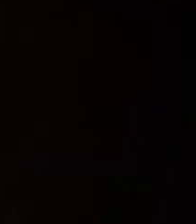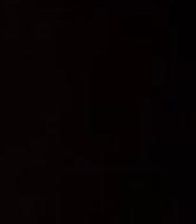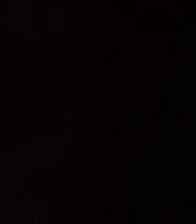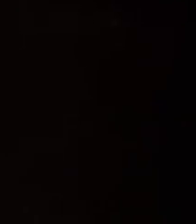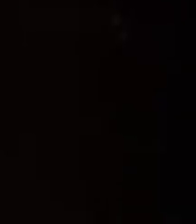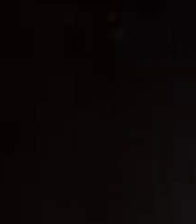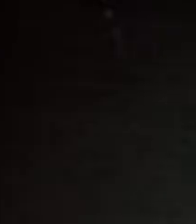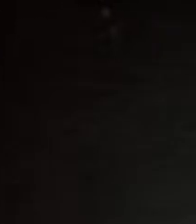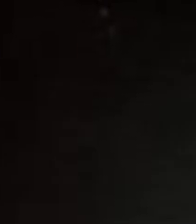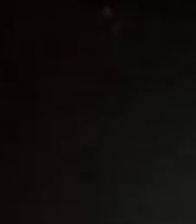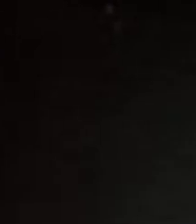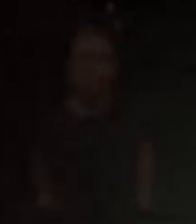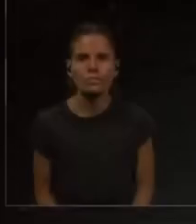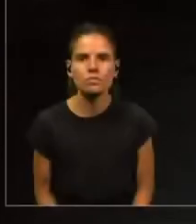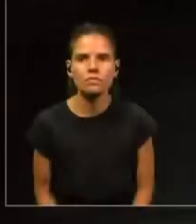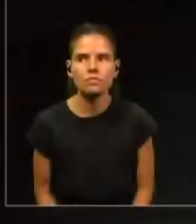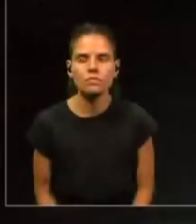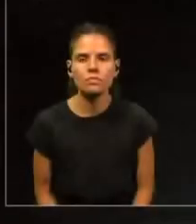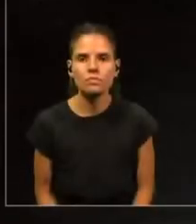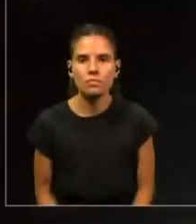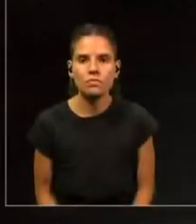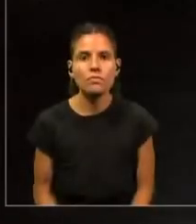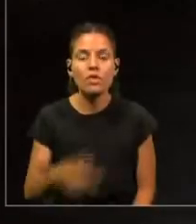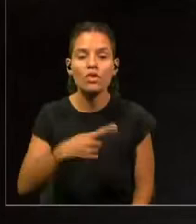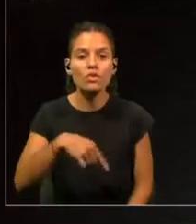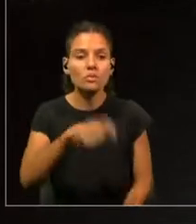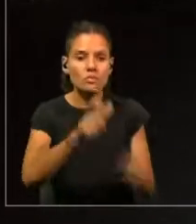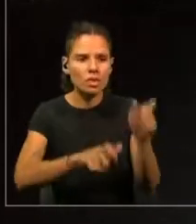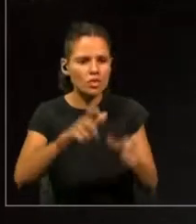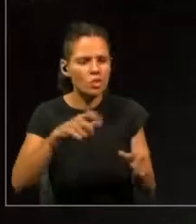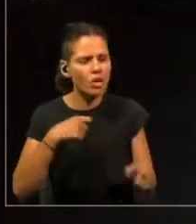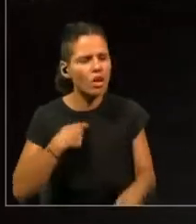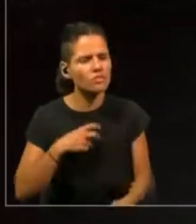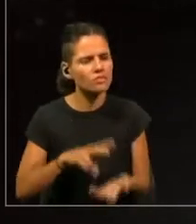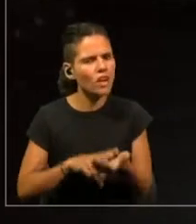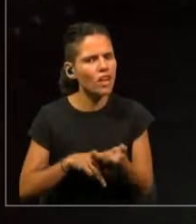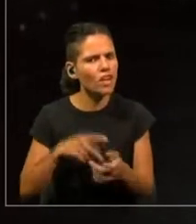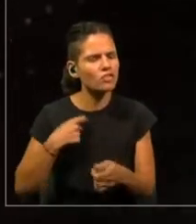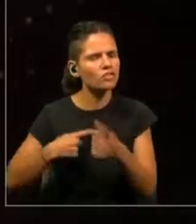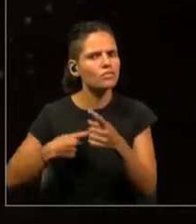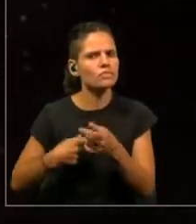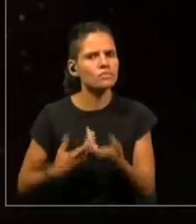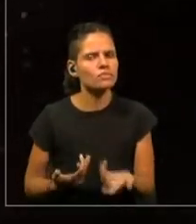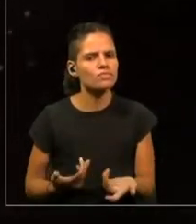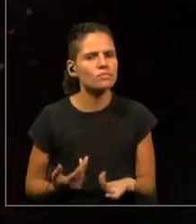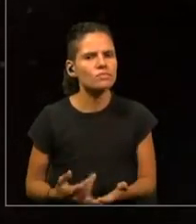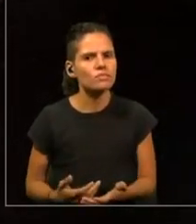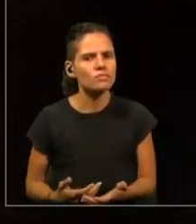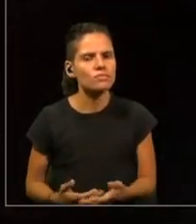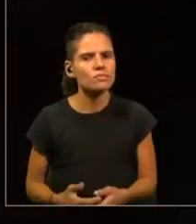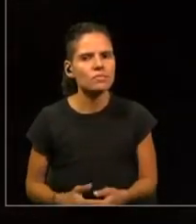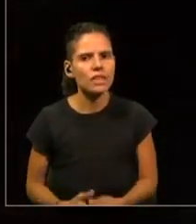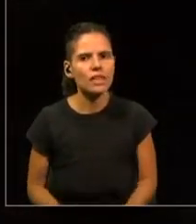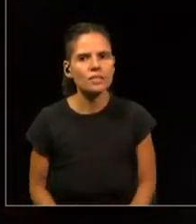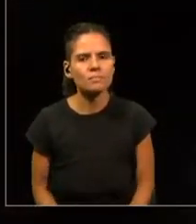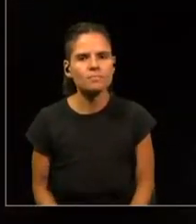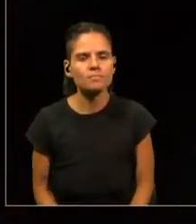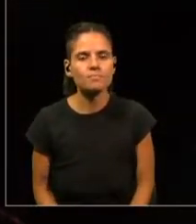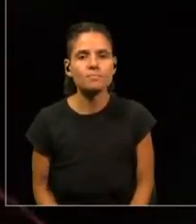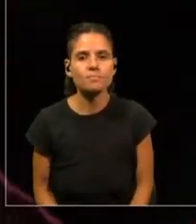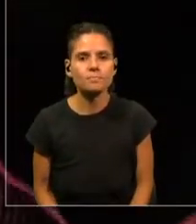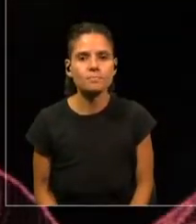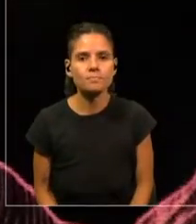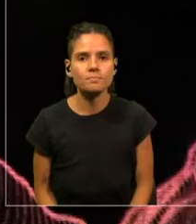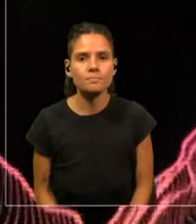Nosotros, los humanos, somos muy buenos para contar historias. Y antes de que tuviéramos